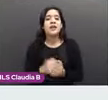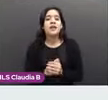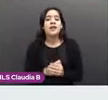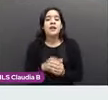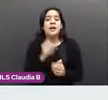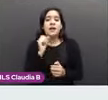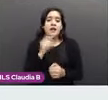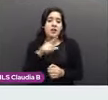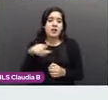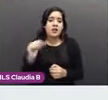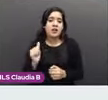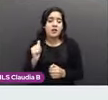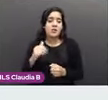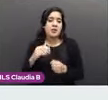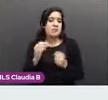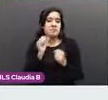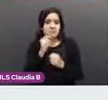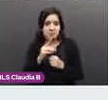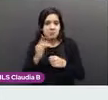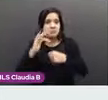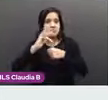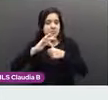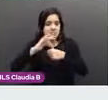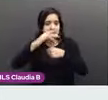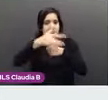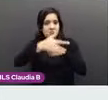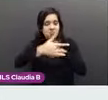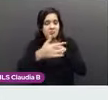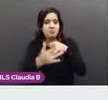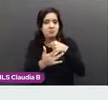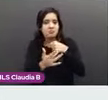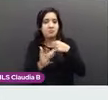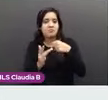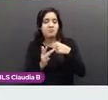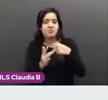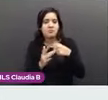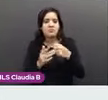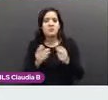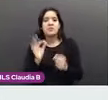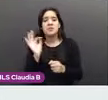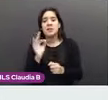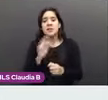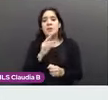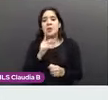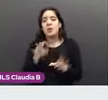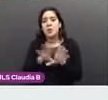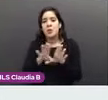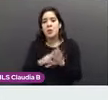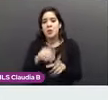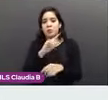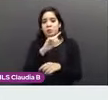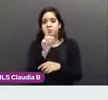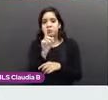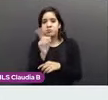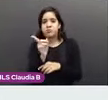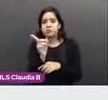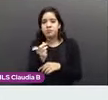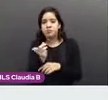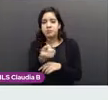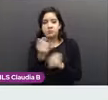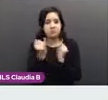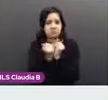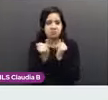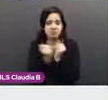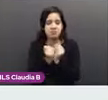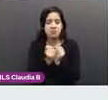en todos los cuadrantes. También les decimos que sea como van las manecillas del reloj. Cada cuadrante ir tocando. Podemos empezar de